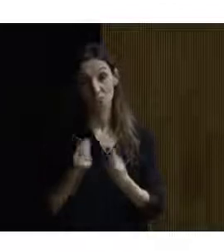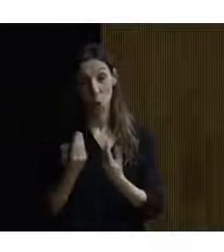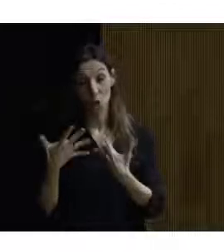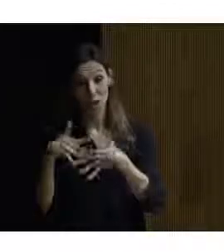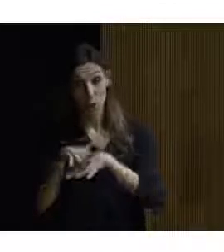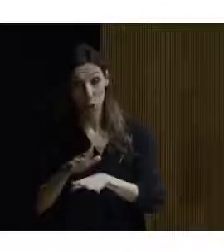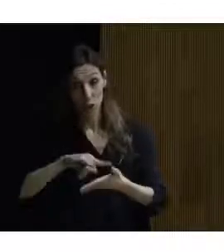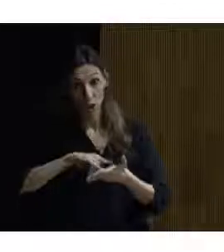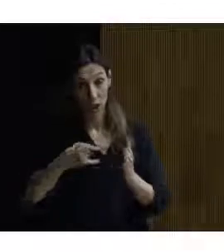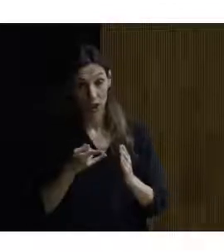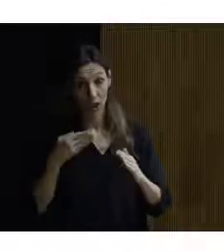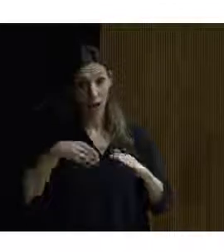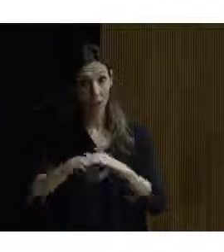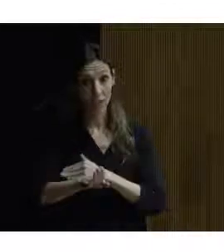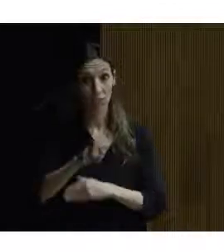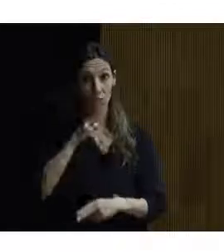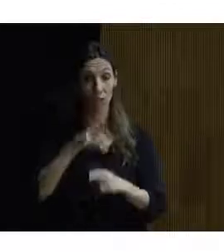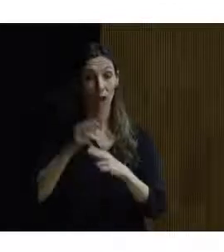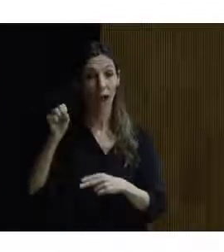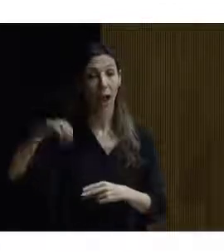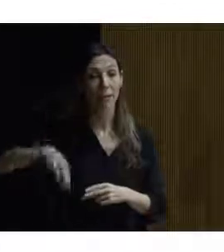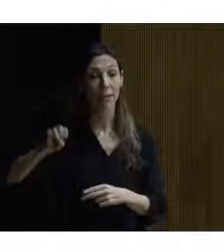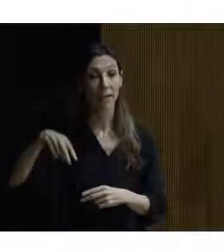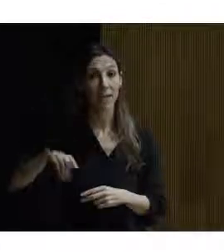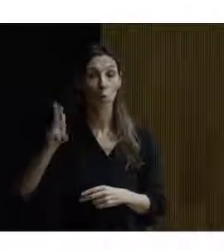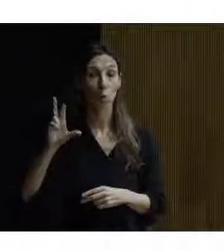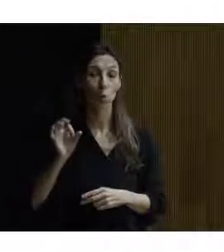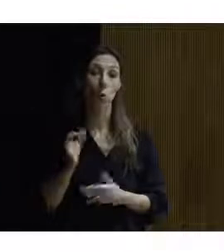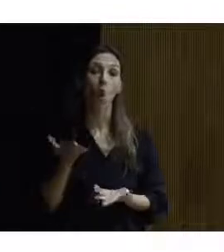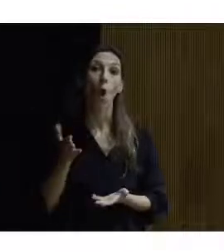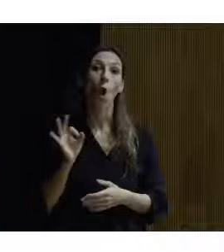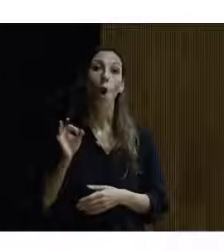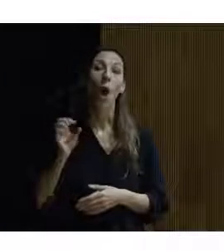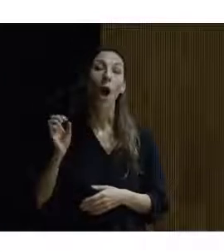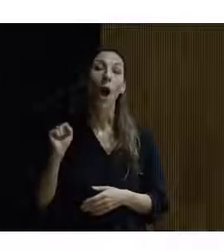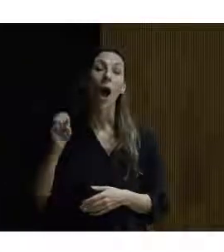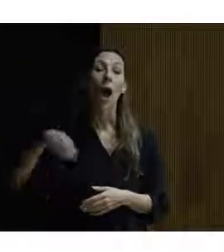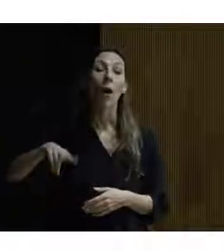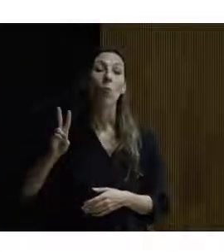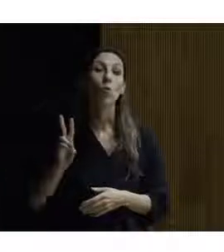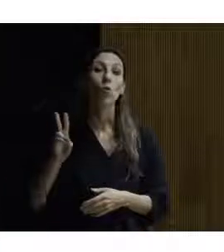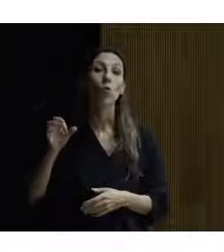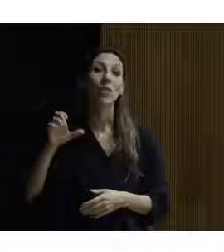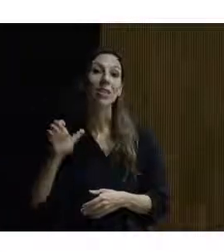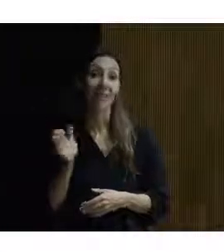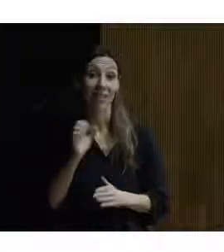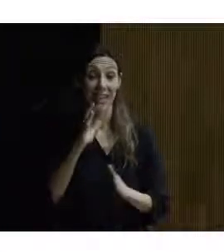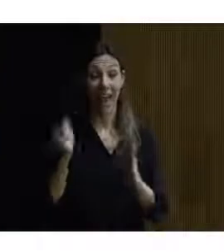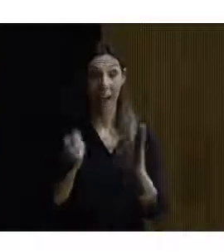y accesibilidad que se llama Amuse Amuse o Amuse es una una app una app